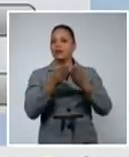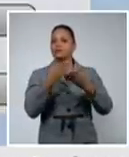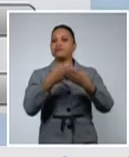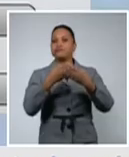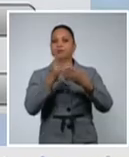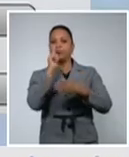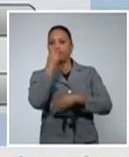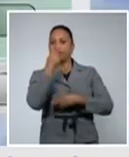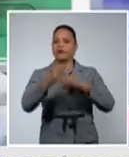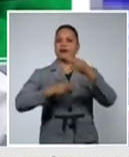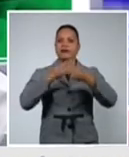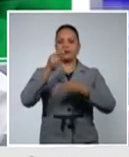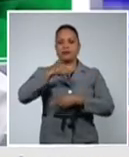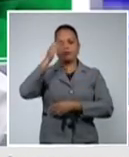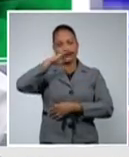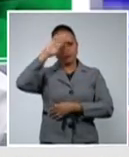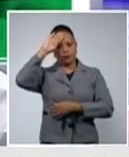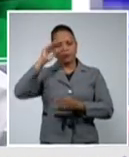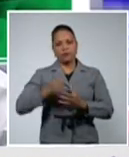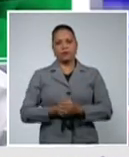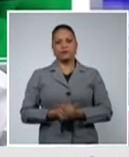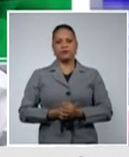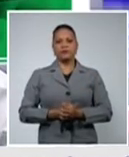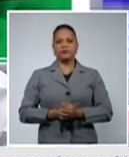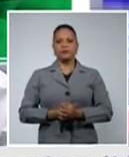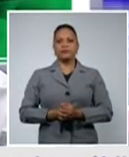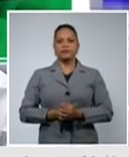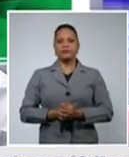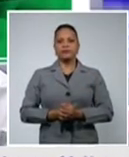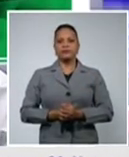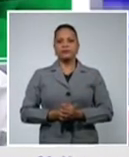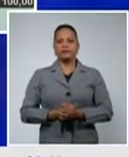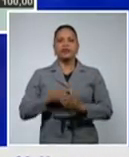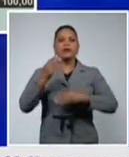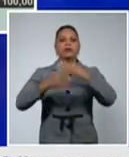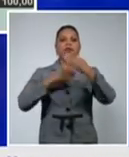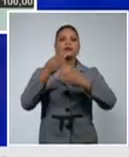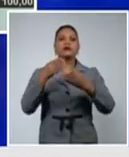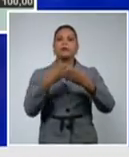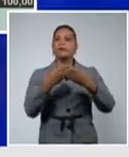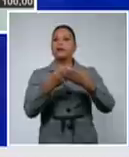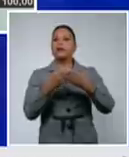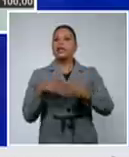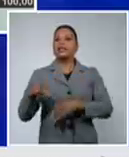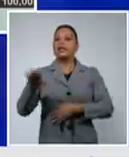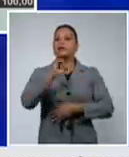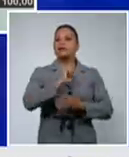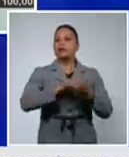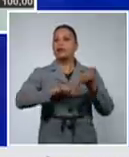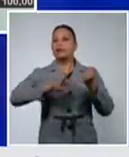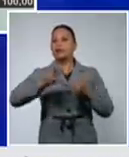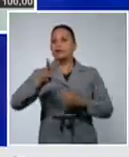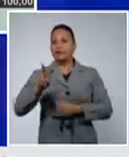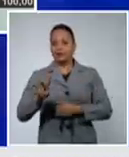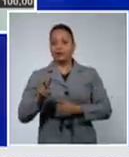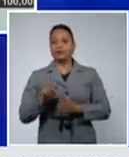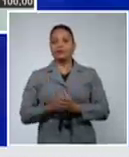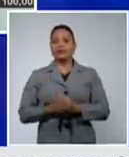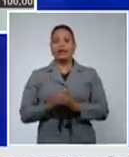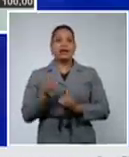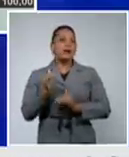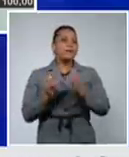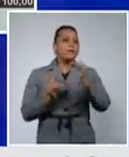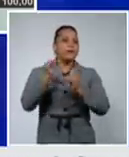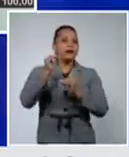en Cuba. Se procesaron muestras de todos los territorios, el mayor número